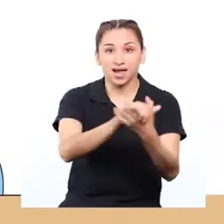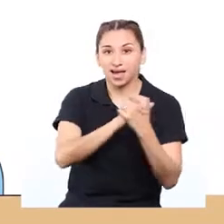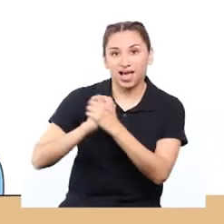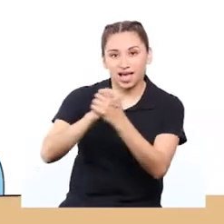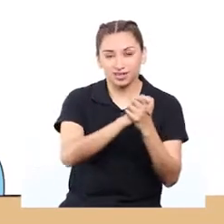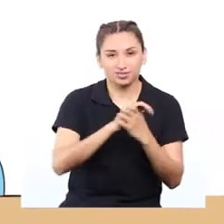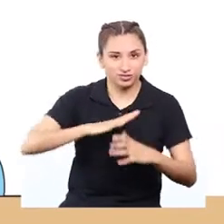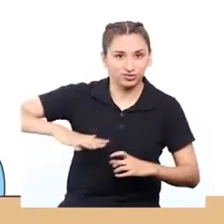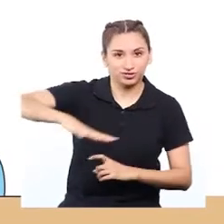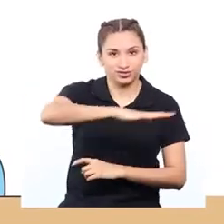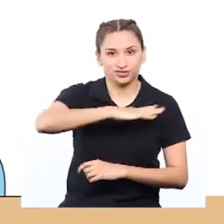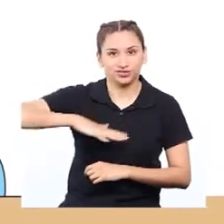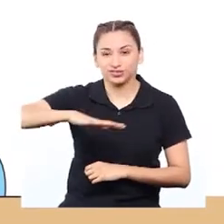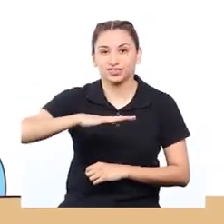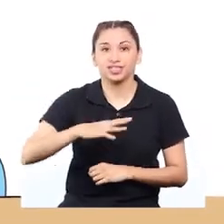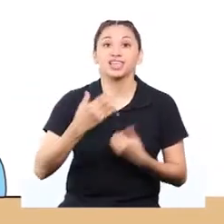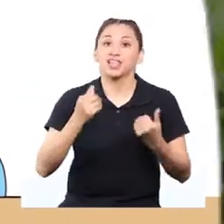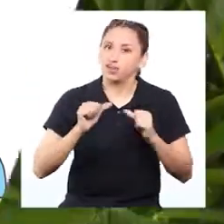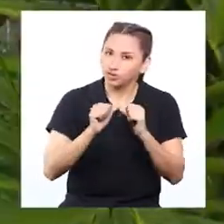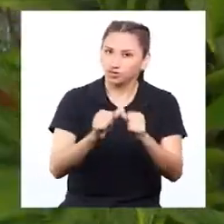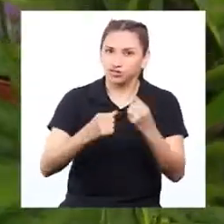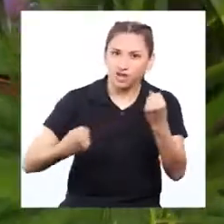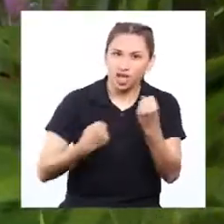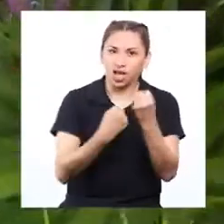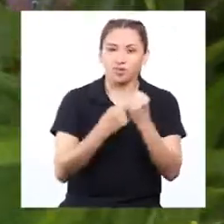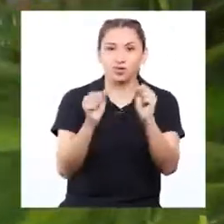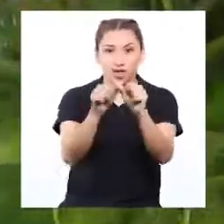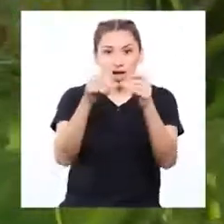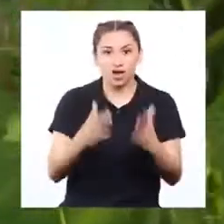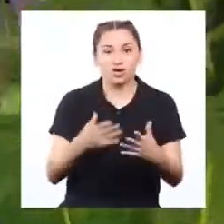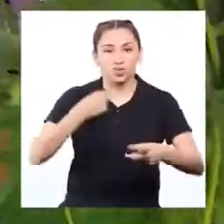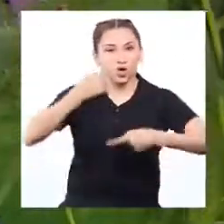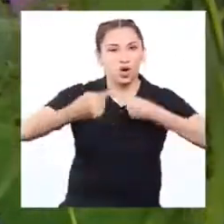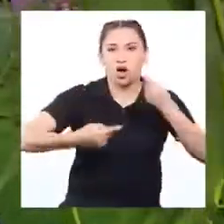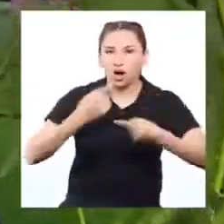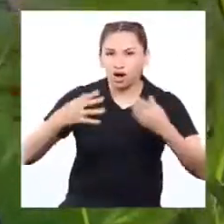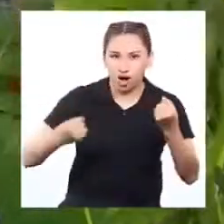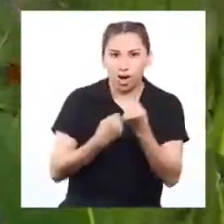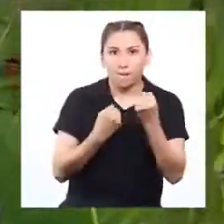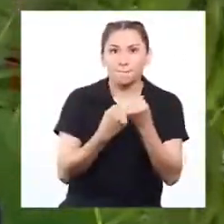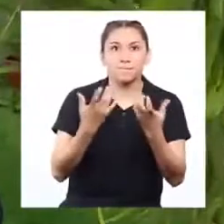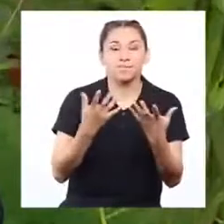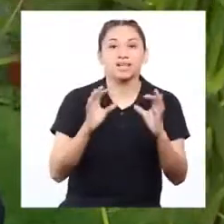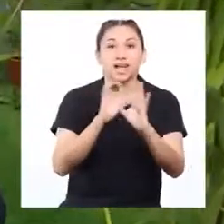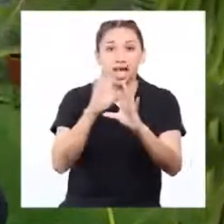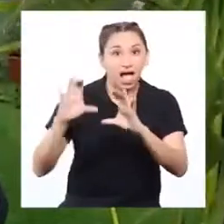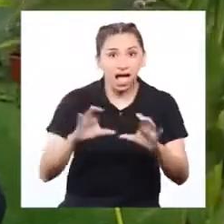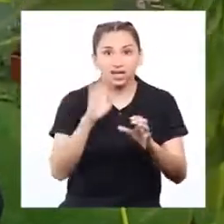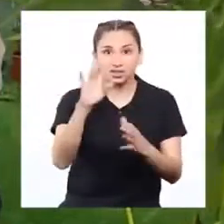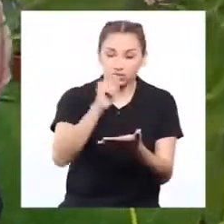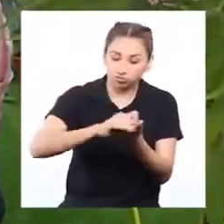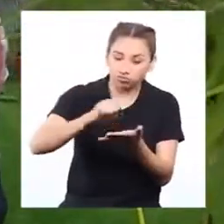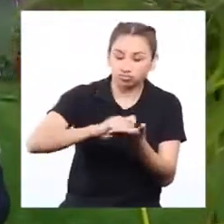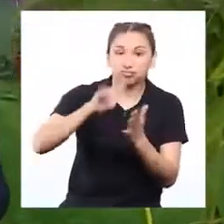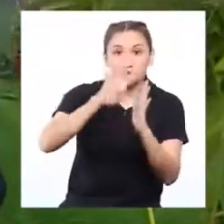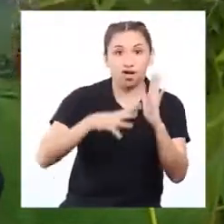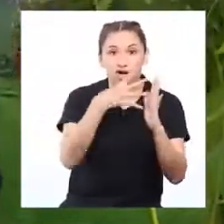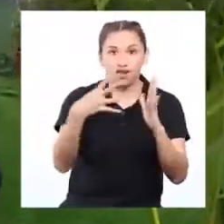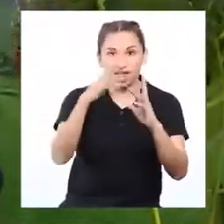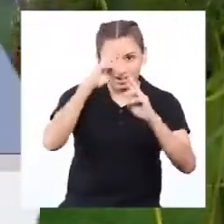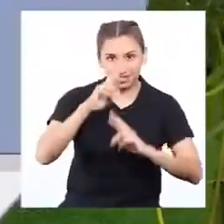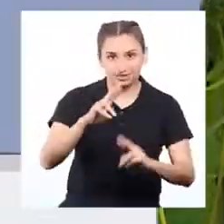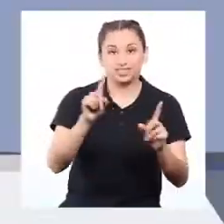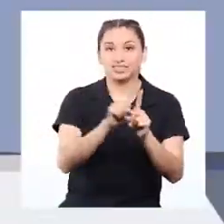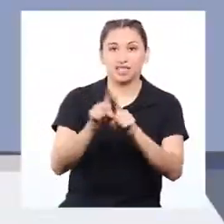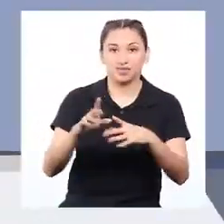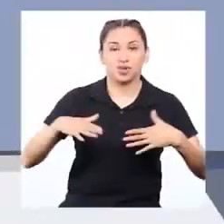profesores, compañeras y compañeros. Sigamos ayudando a las y los estudiantes a contar con un horario adecuado para que puedan realizar sus actividades